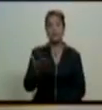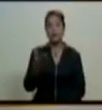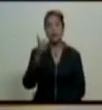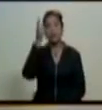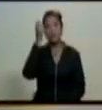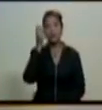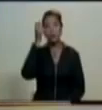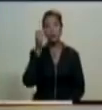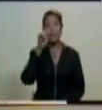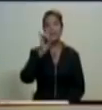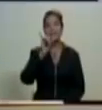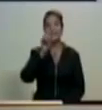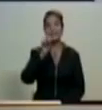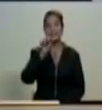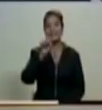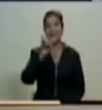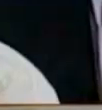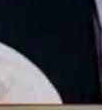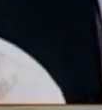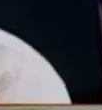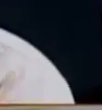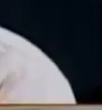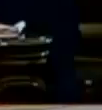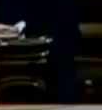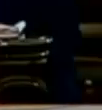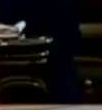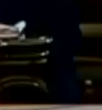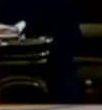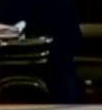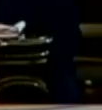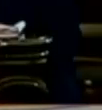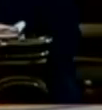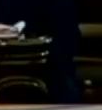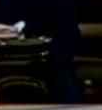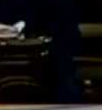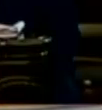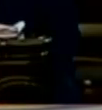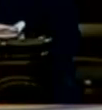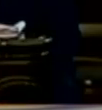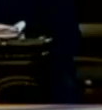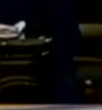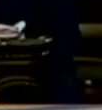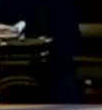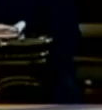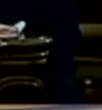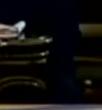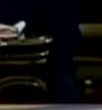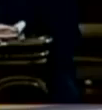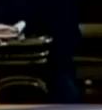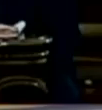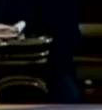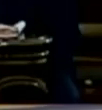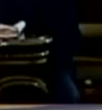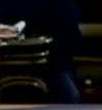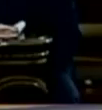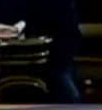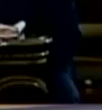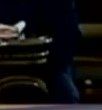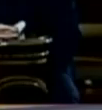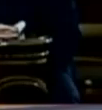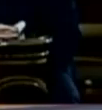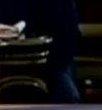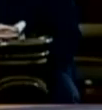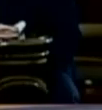constituyente Isaías Rodríguez, para secretario de la soberana Asamblea Nacional Constituyente el